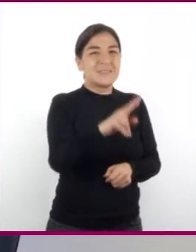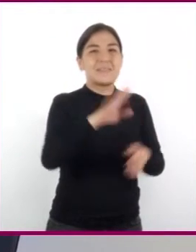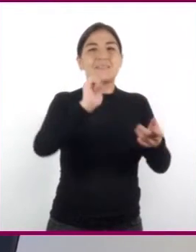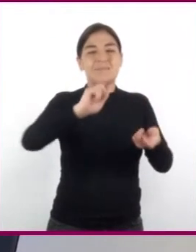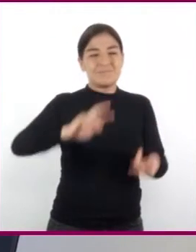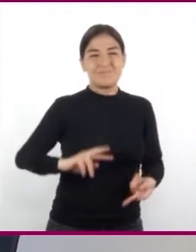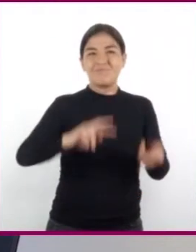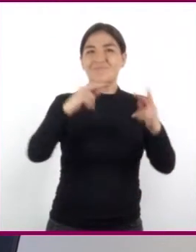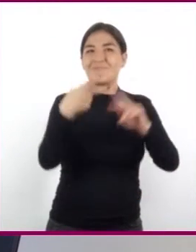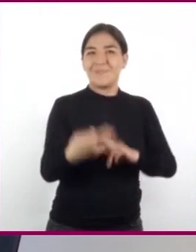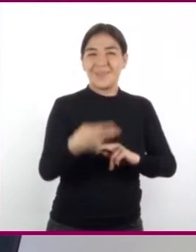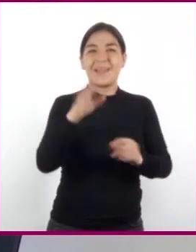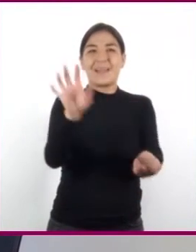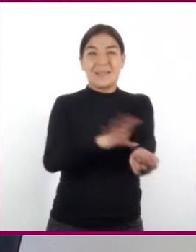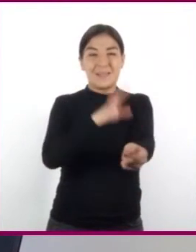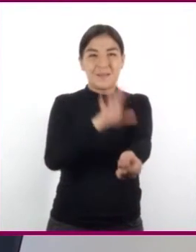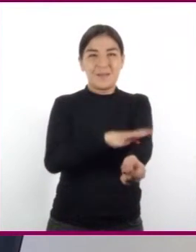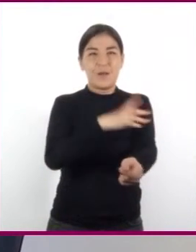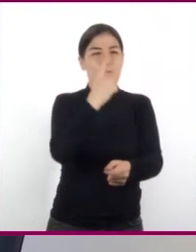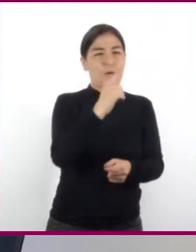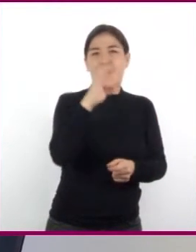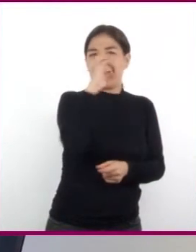de energía no solo en calor.